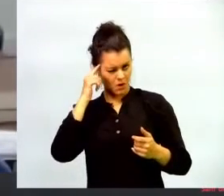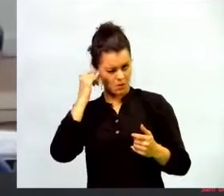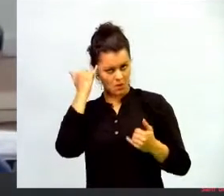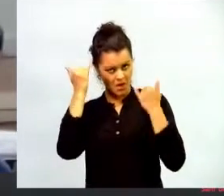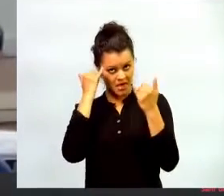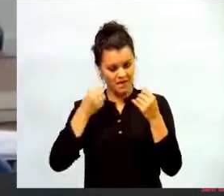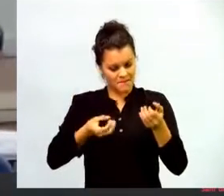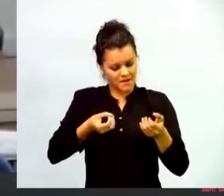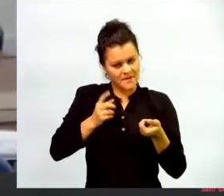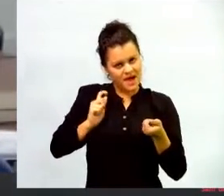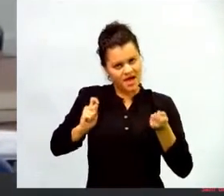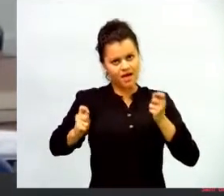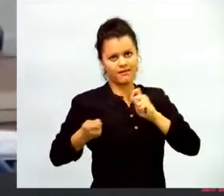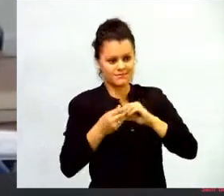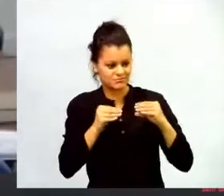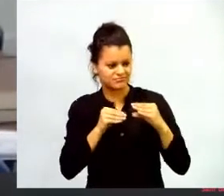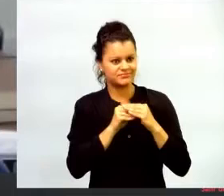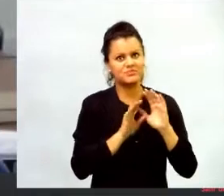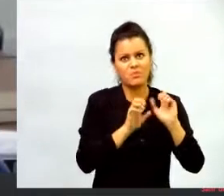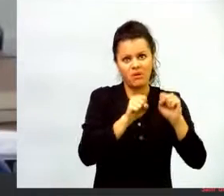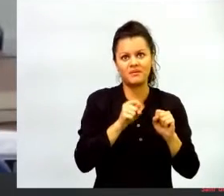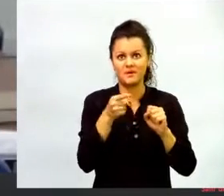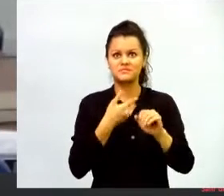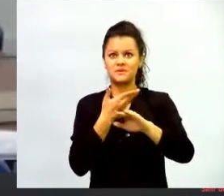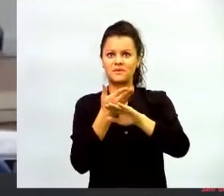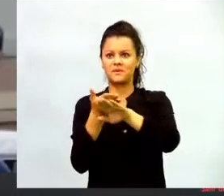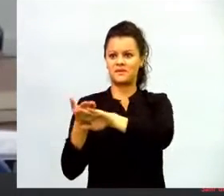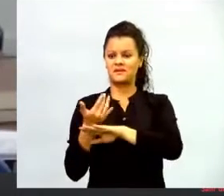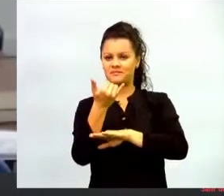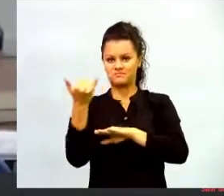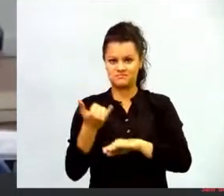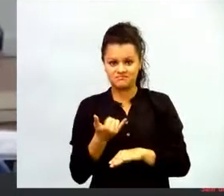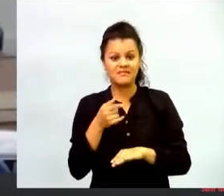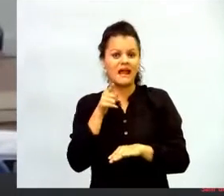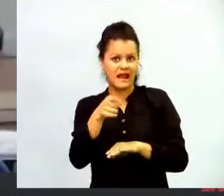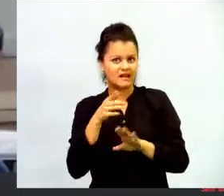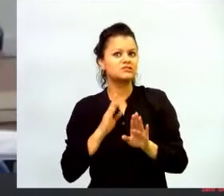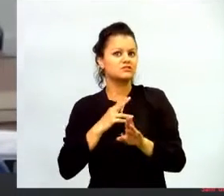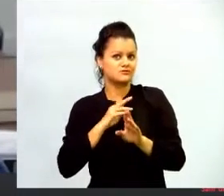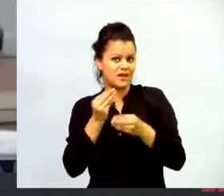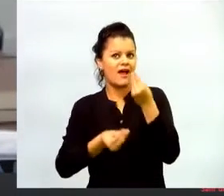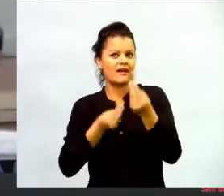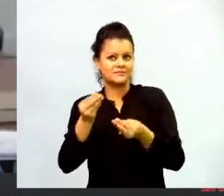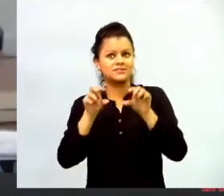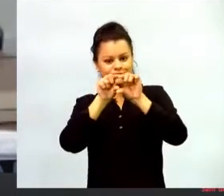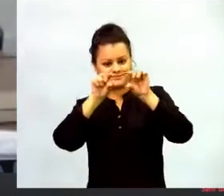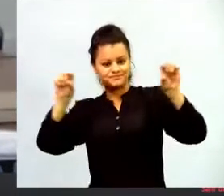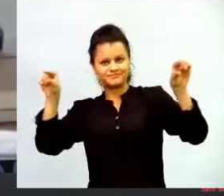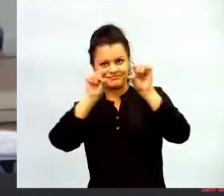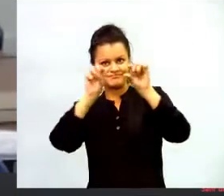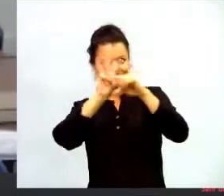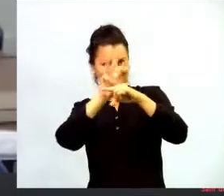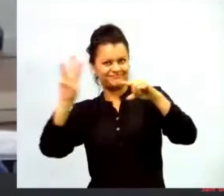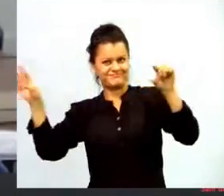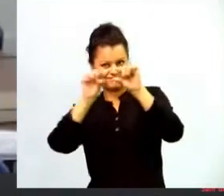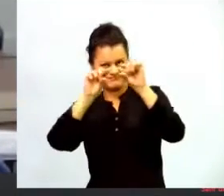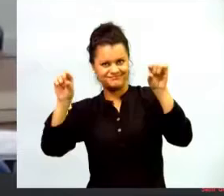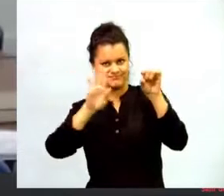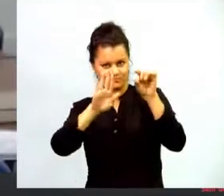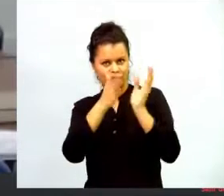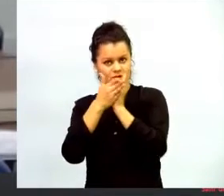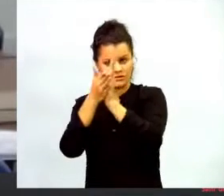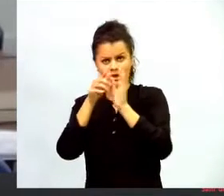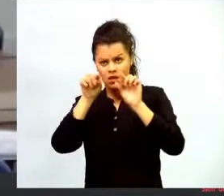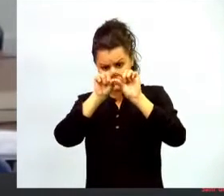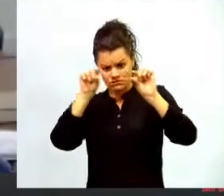Esto lo encuentra totalmente gratuito en nuestro portal educativo. El portal todo lo pone a disposición de la